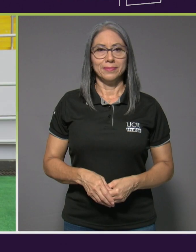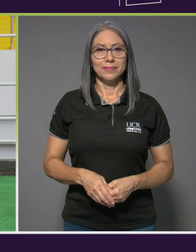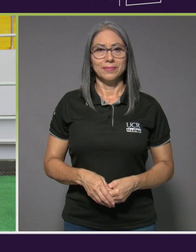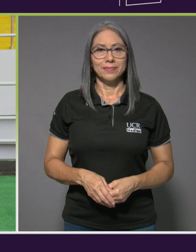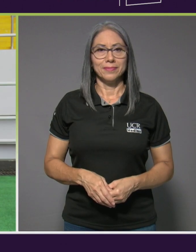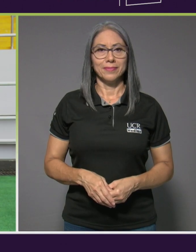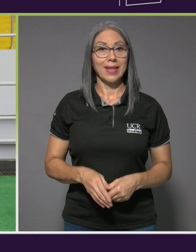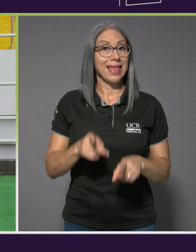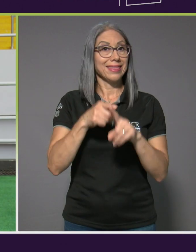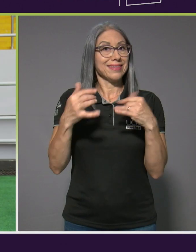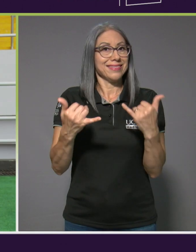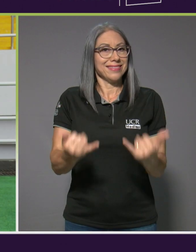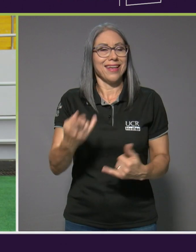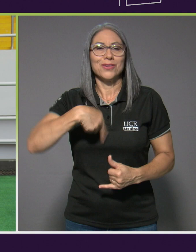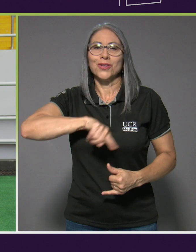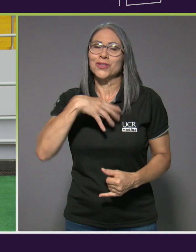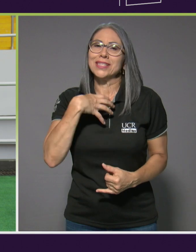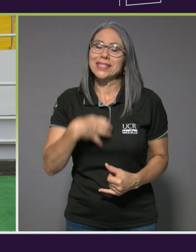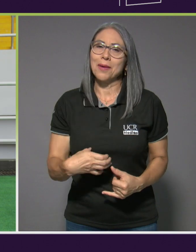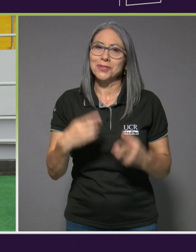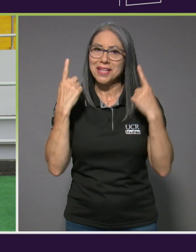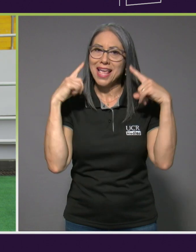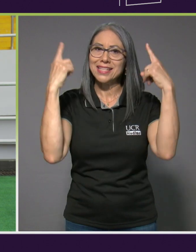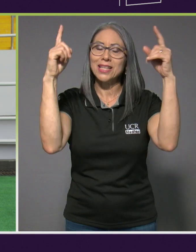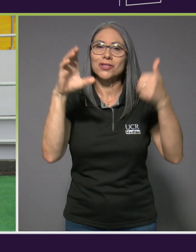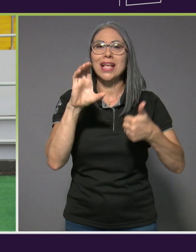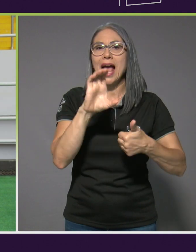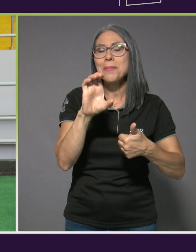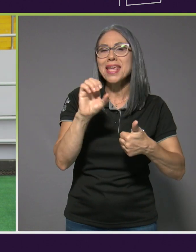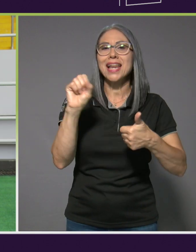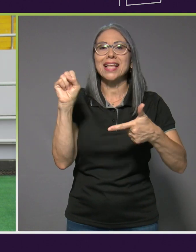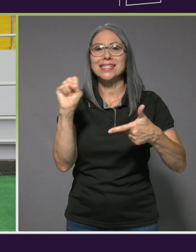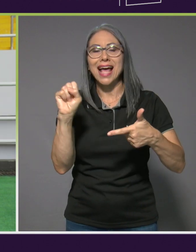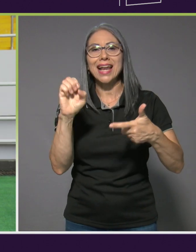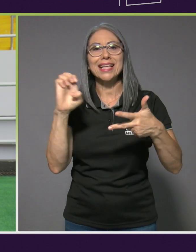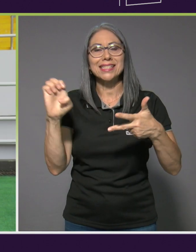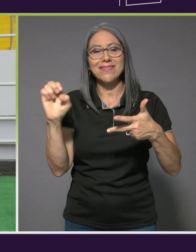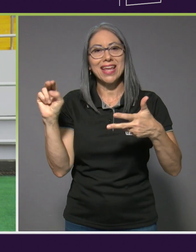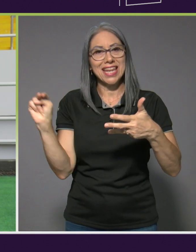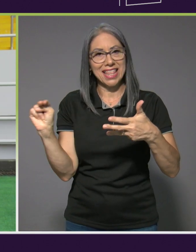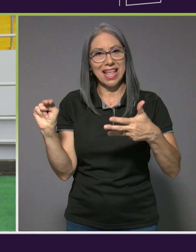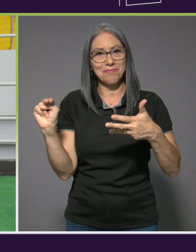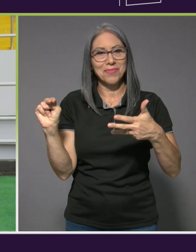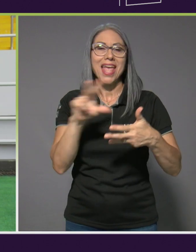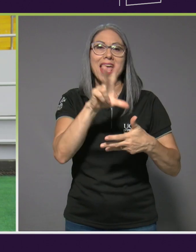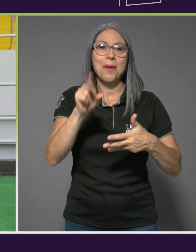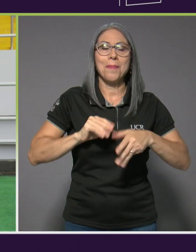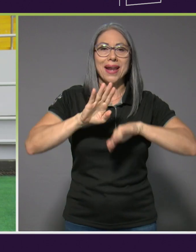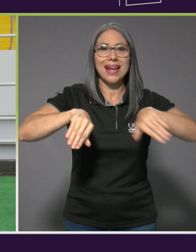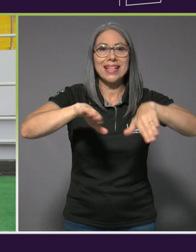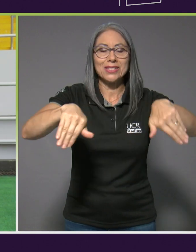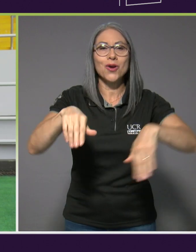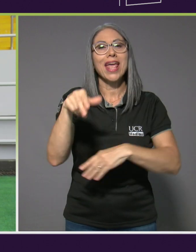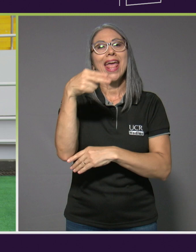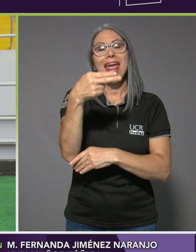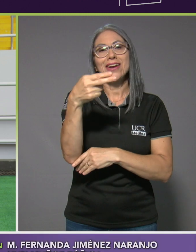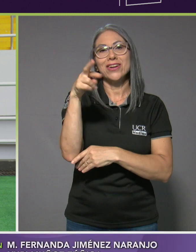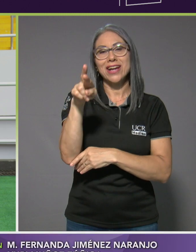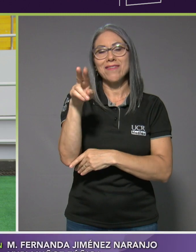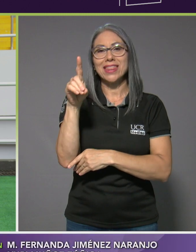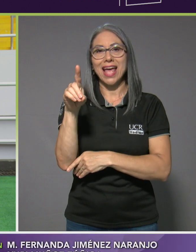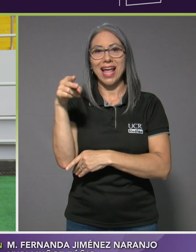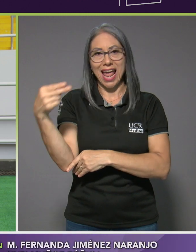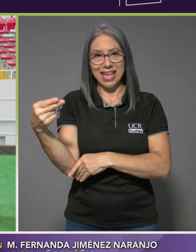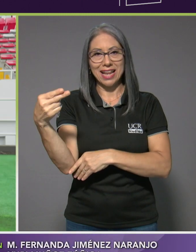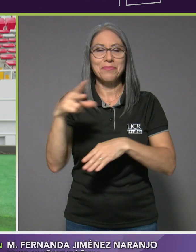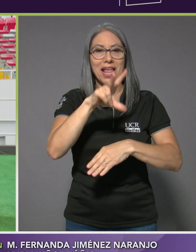Desde ya les deseamos los mayores éxitos a Camila, Sara, Esteban y Nathan en la paranatación y a Henry Rabe y Dax Haikel en